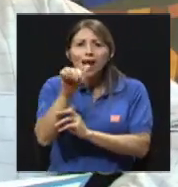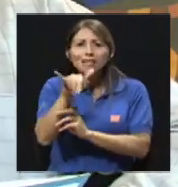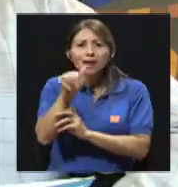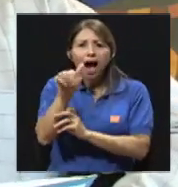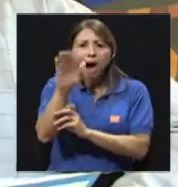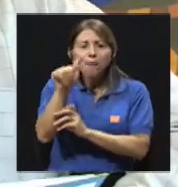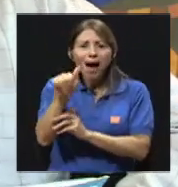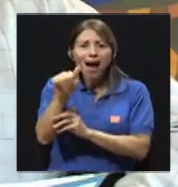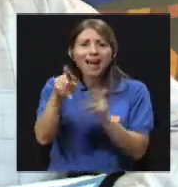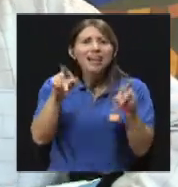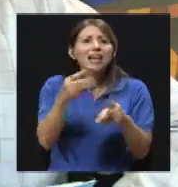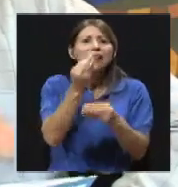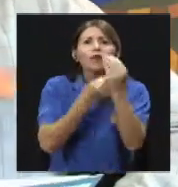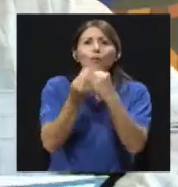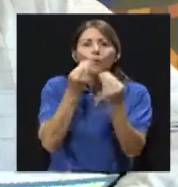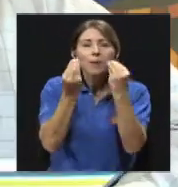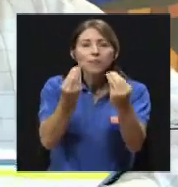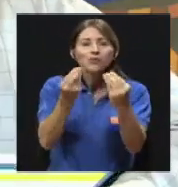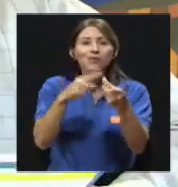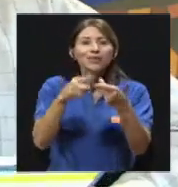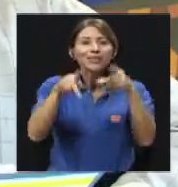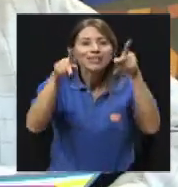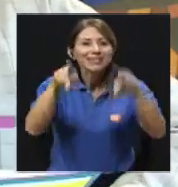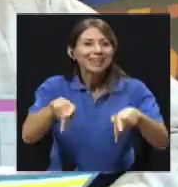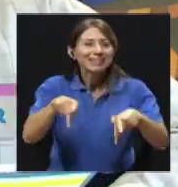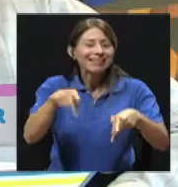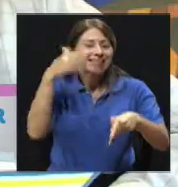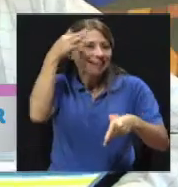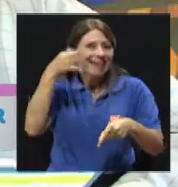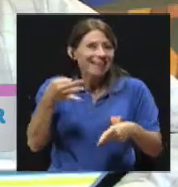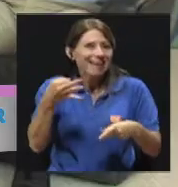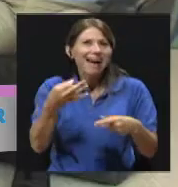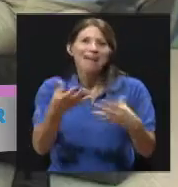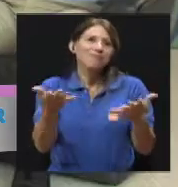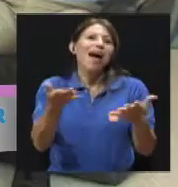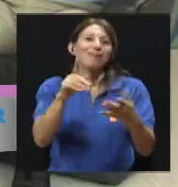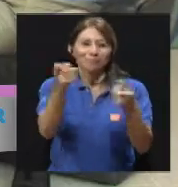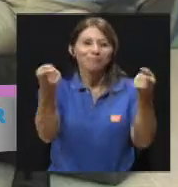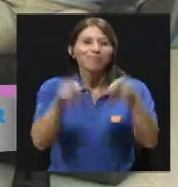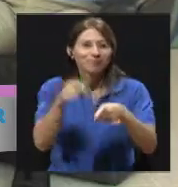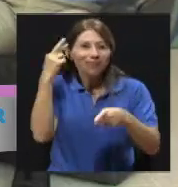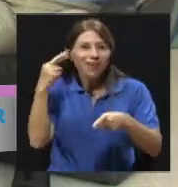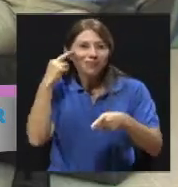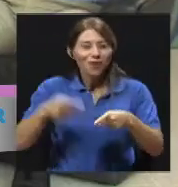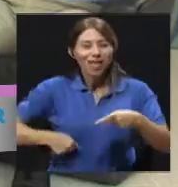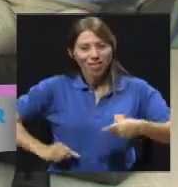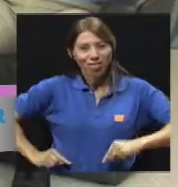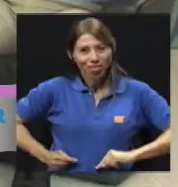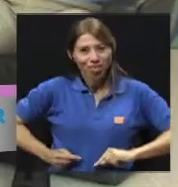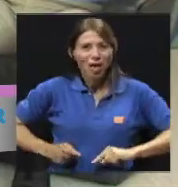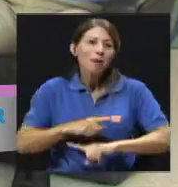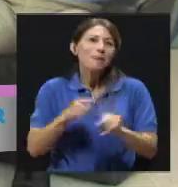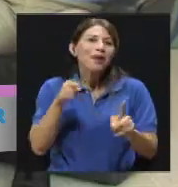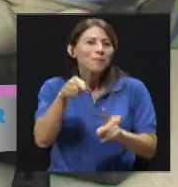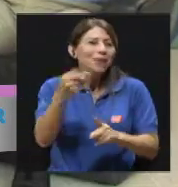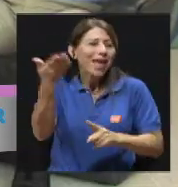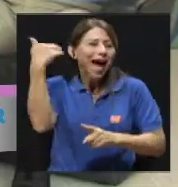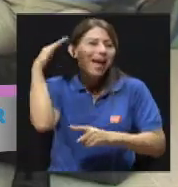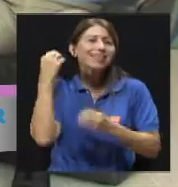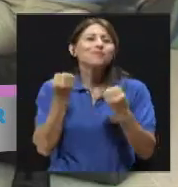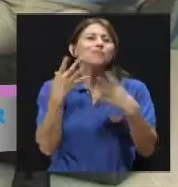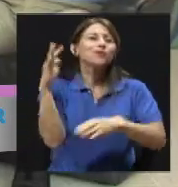quedaban ataladas. Pero era un asunto que sobraban los palos de guayaba y todos comíamos guayaba a diestra y siniestra. Muy